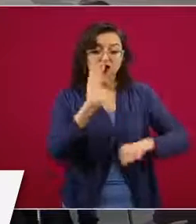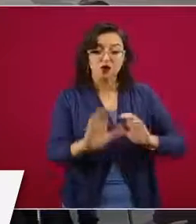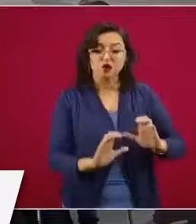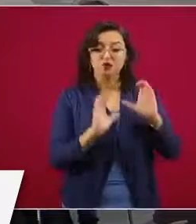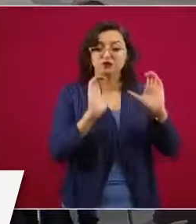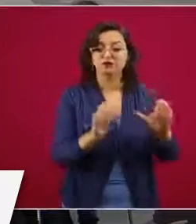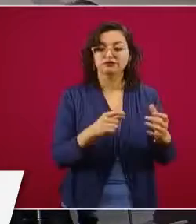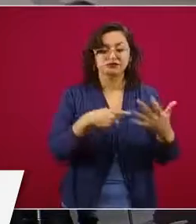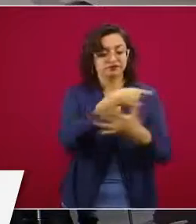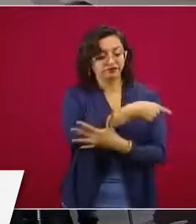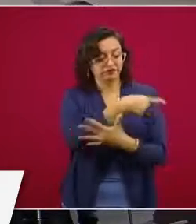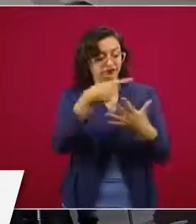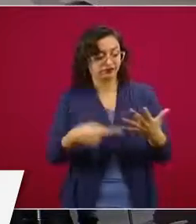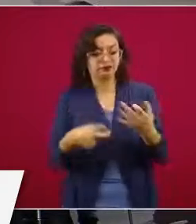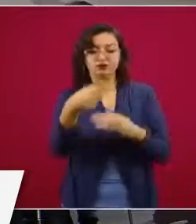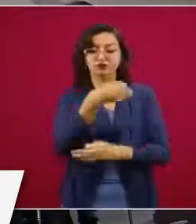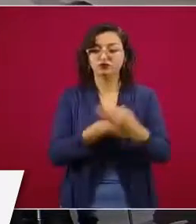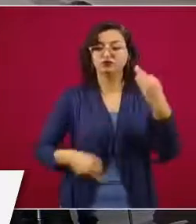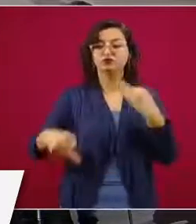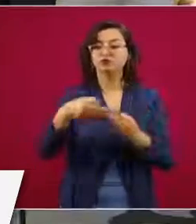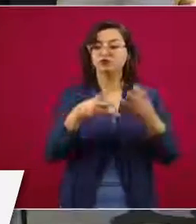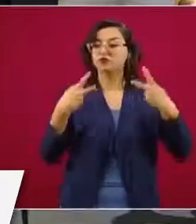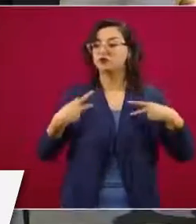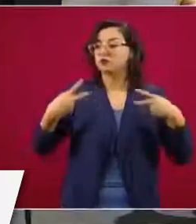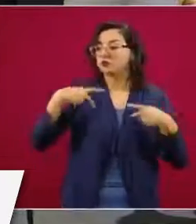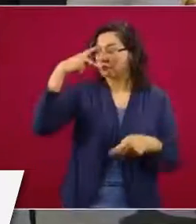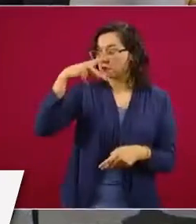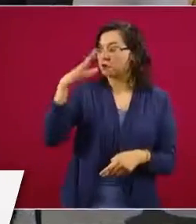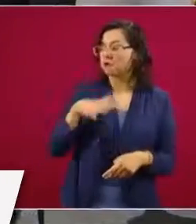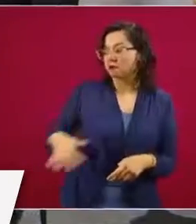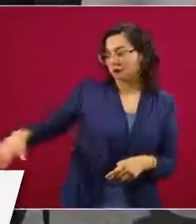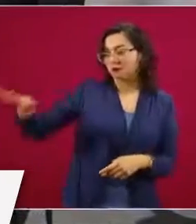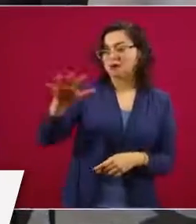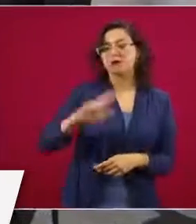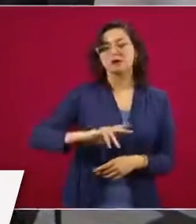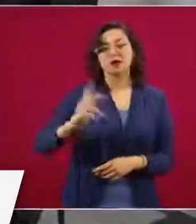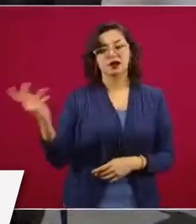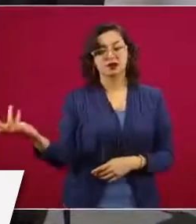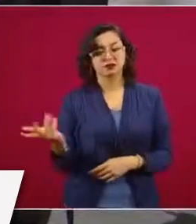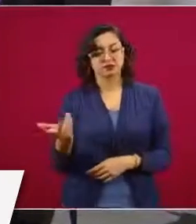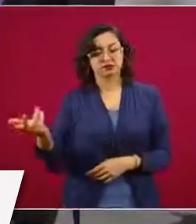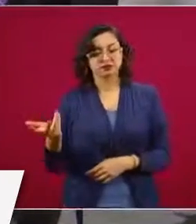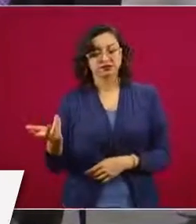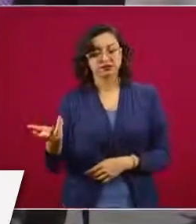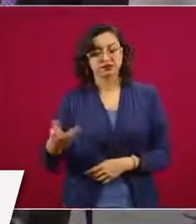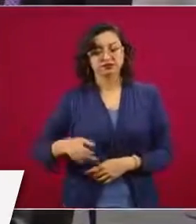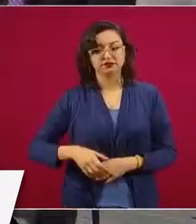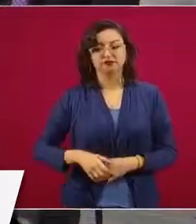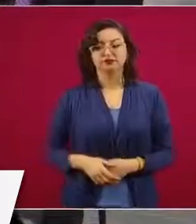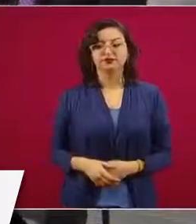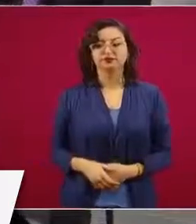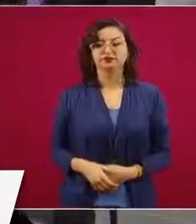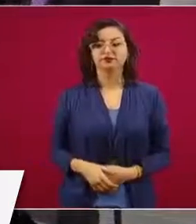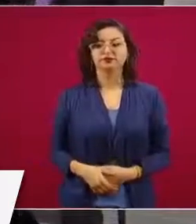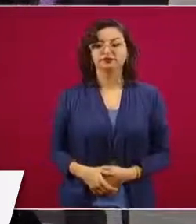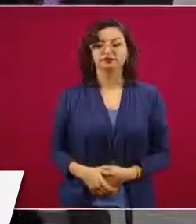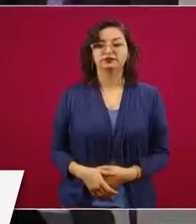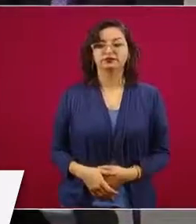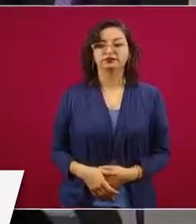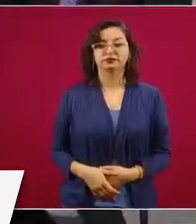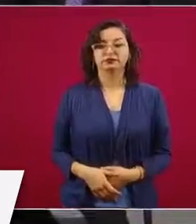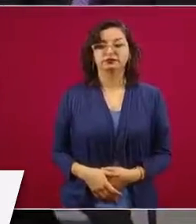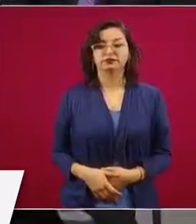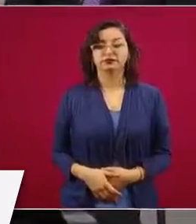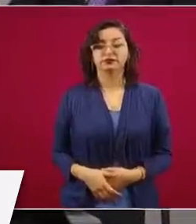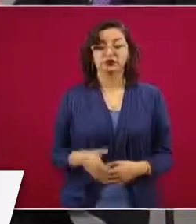lo está haciendo el pueblo. Se dijo que no se enfrentaba a la